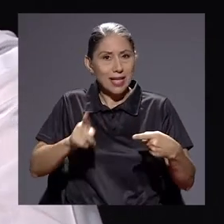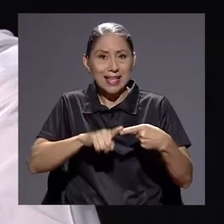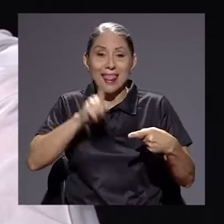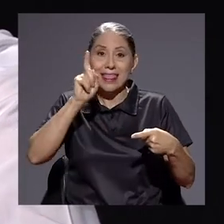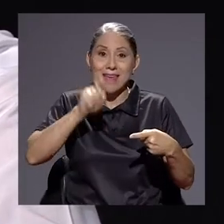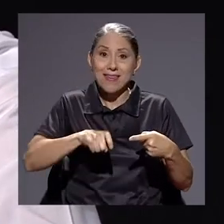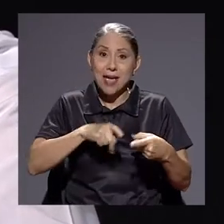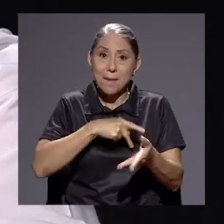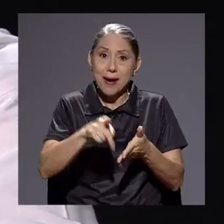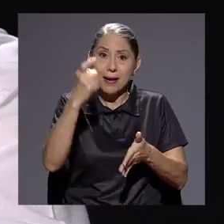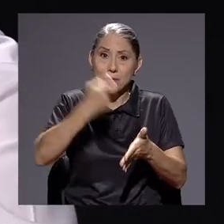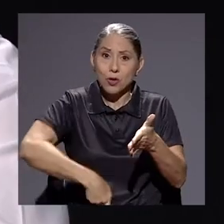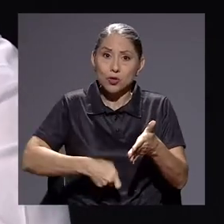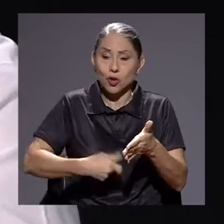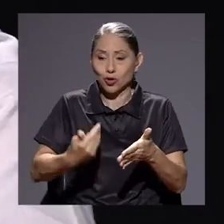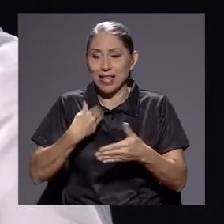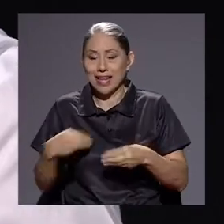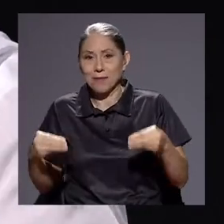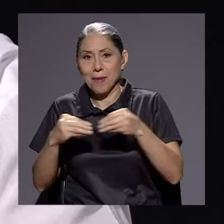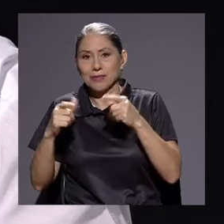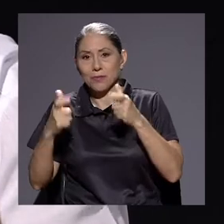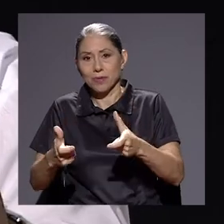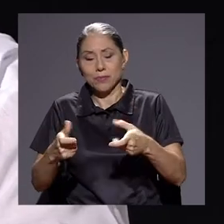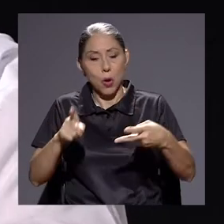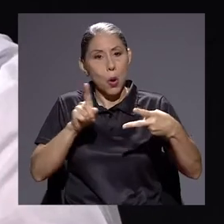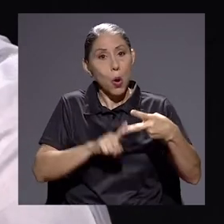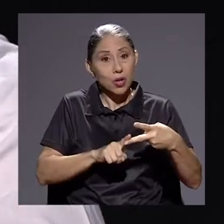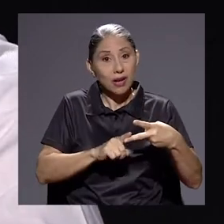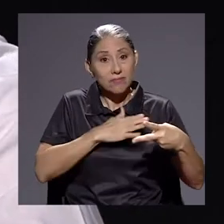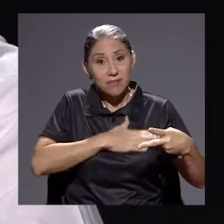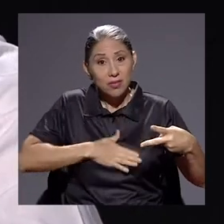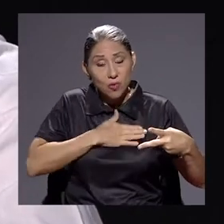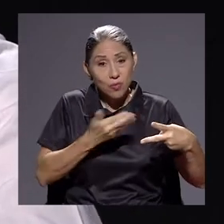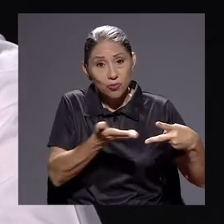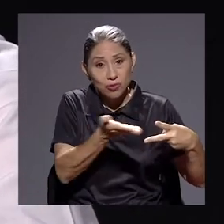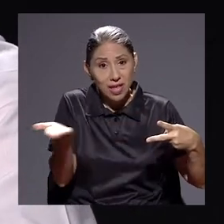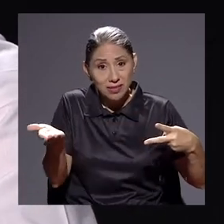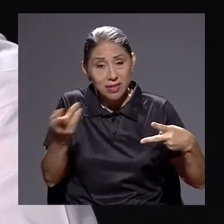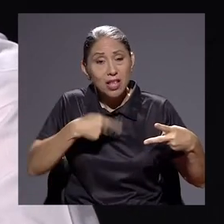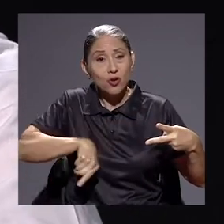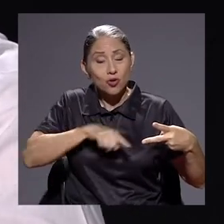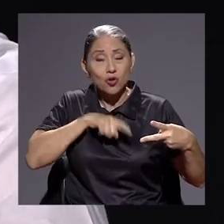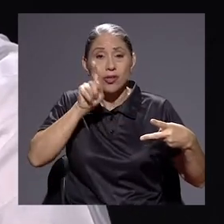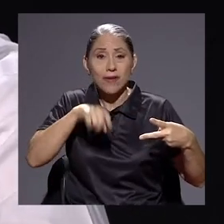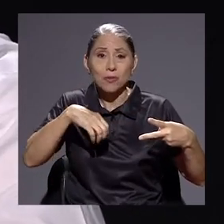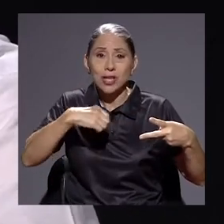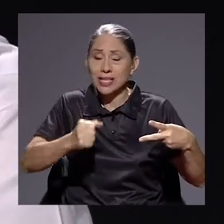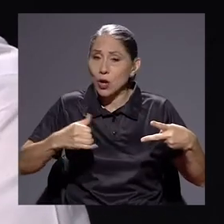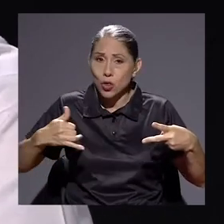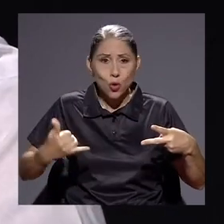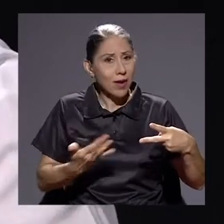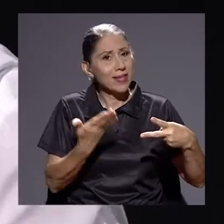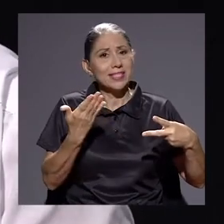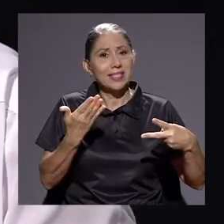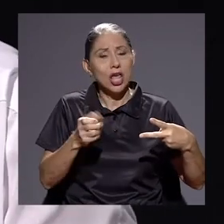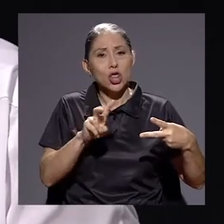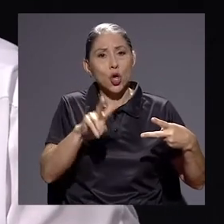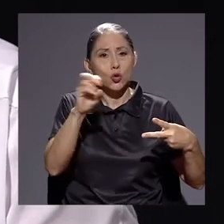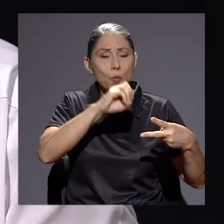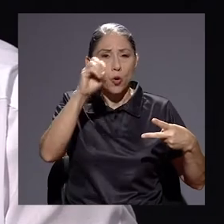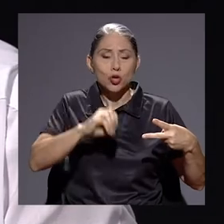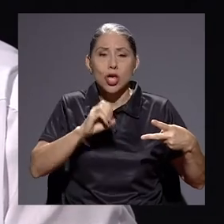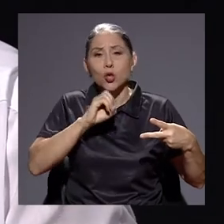más, tenía más capacidad. Y la otra, que disculpen los constatricenses, teníamos que haberla hecho de una vez, en un 2% o un 3%